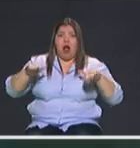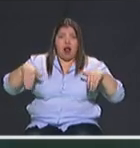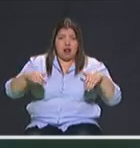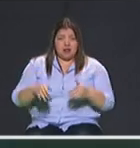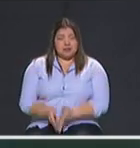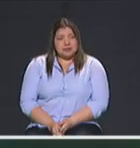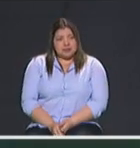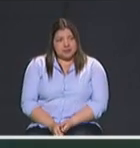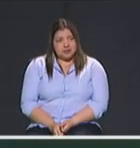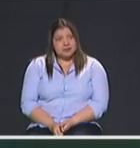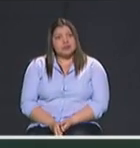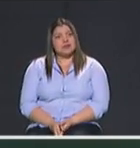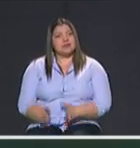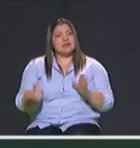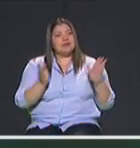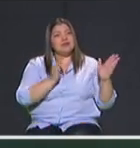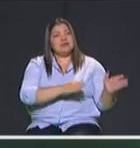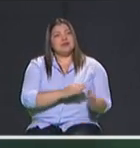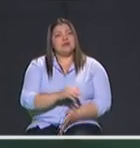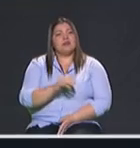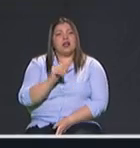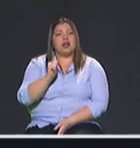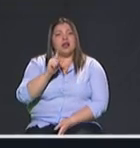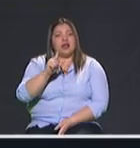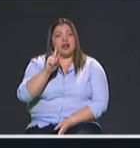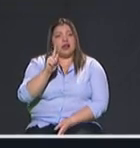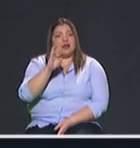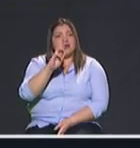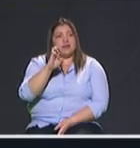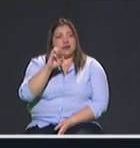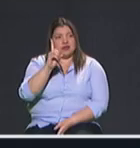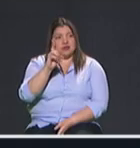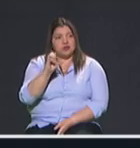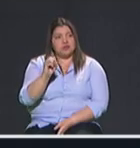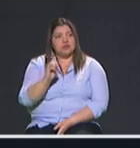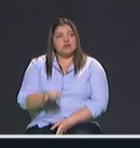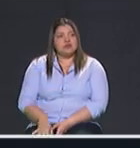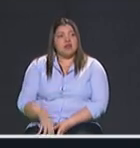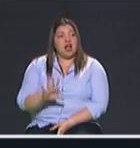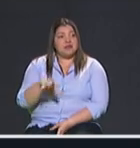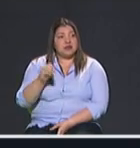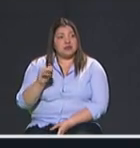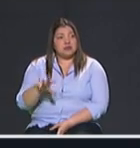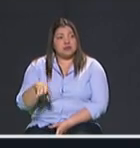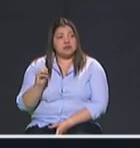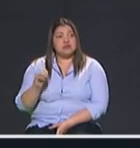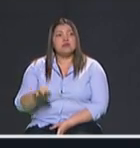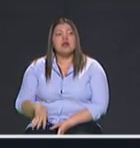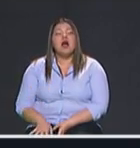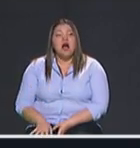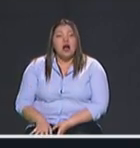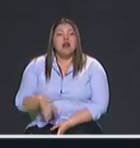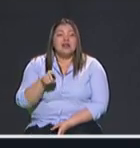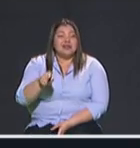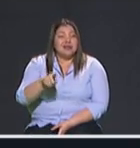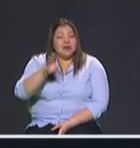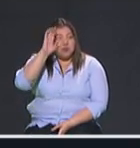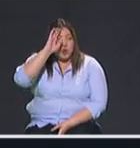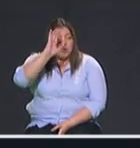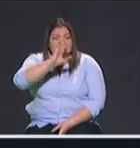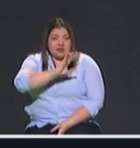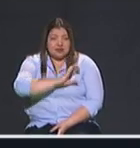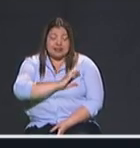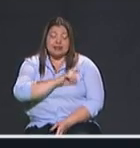combatir fleteo y toda clase de hurtos ¿cómo? Tiene que haber primero cambios en la operatividad policial la policía tiene que ser medida de